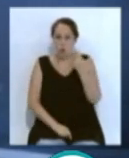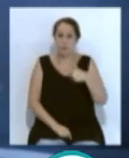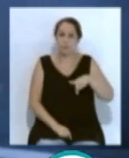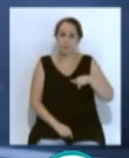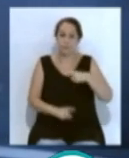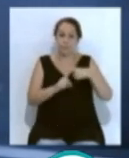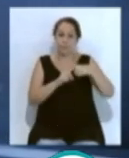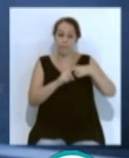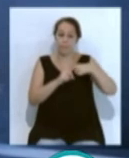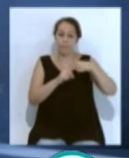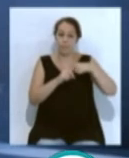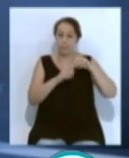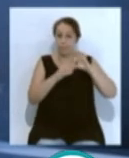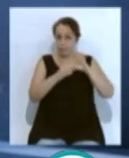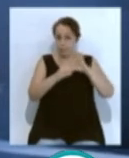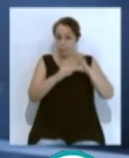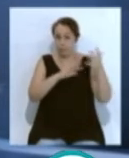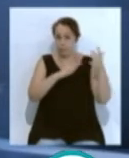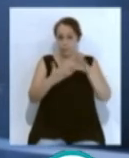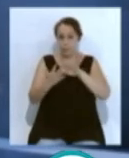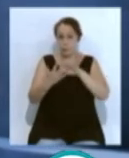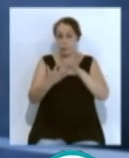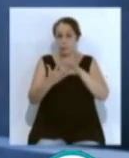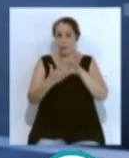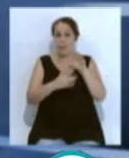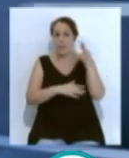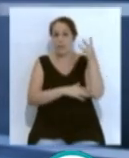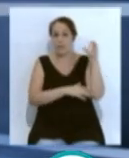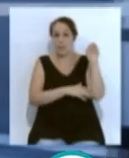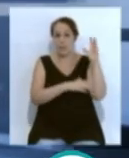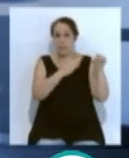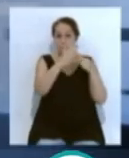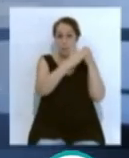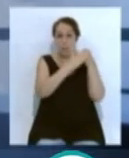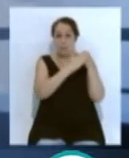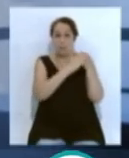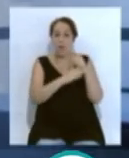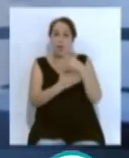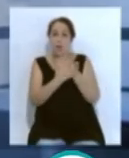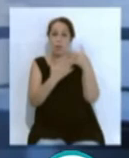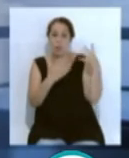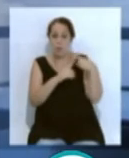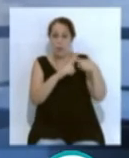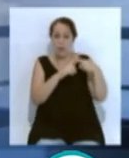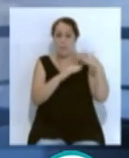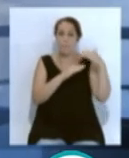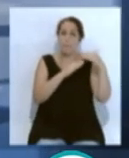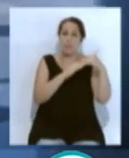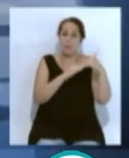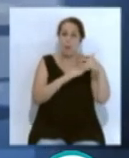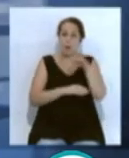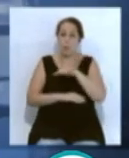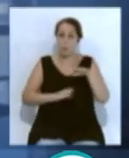valores extremos en cuanto a las temperaturas variarán entre los 30 grados de máxima y los 19 grados de mínima que